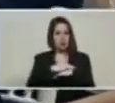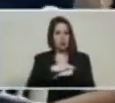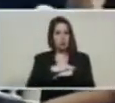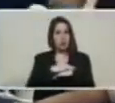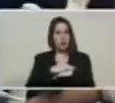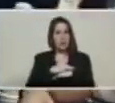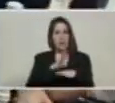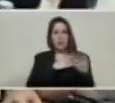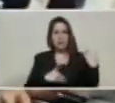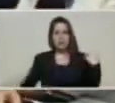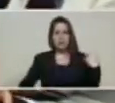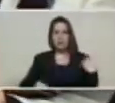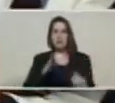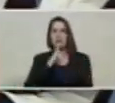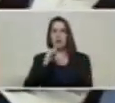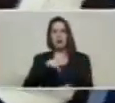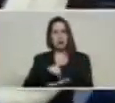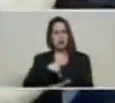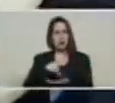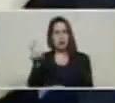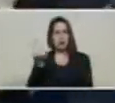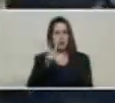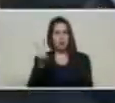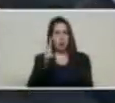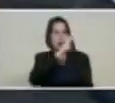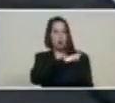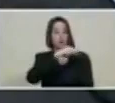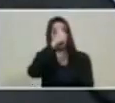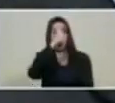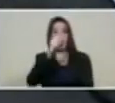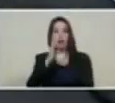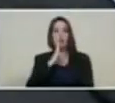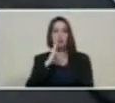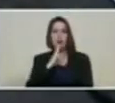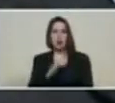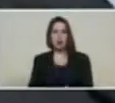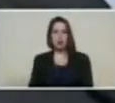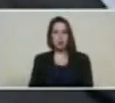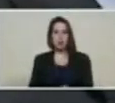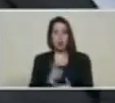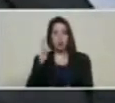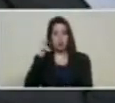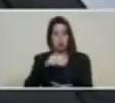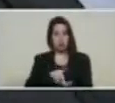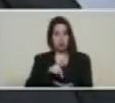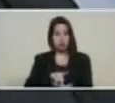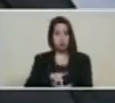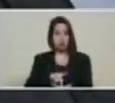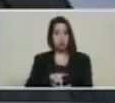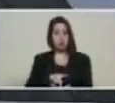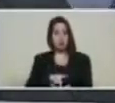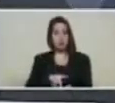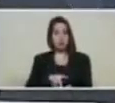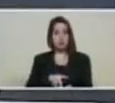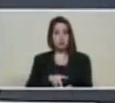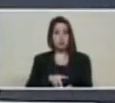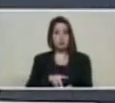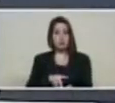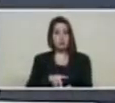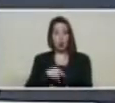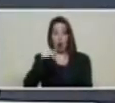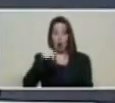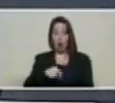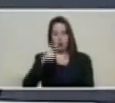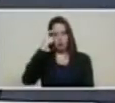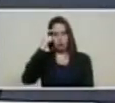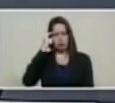Central de Venezuela, altas autoridades de los bancos presentes. Entonces, precisamente, hoy es